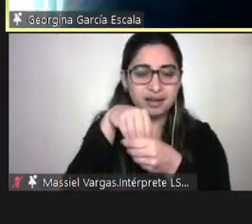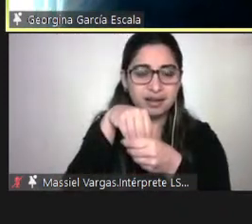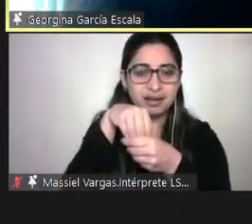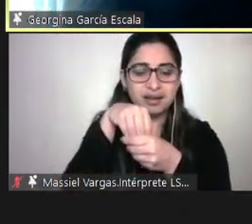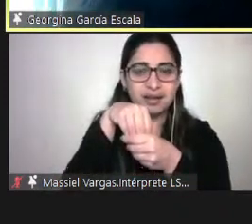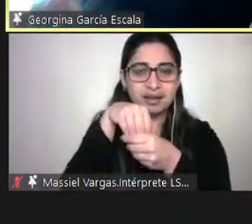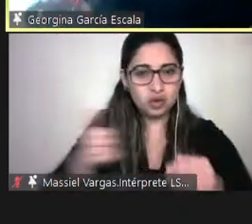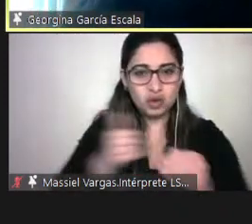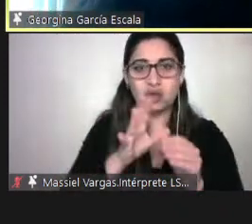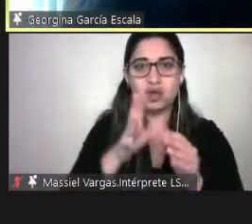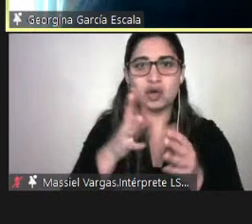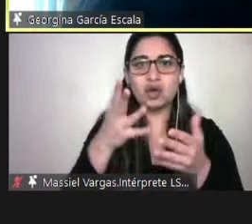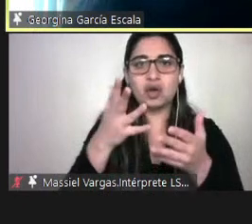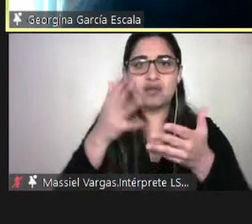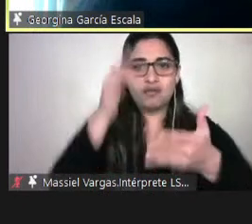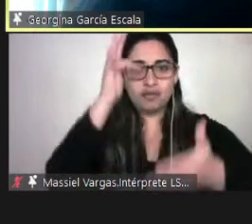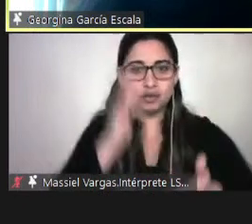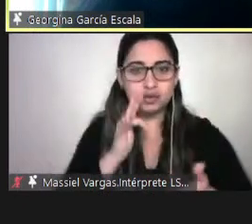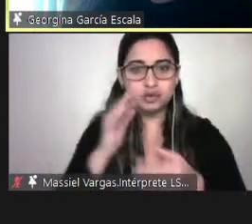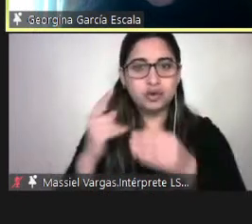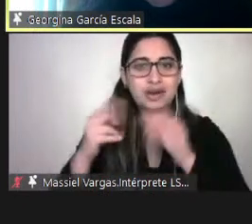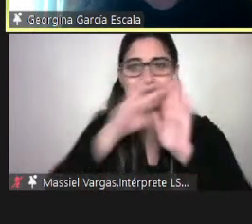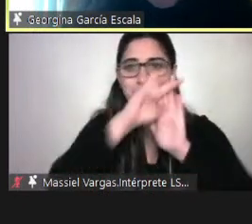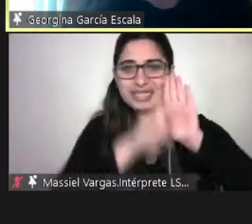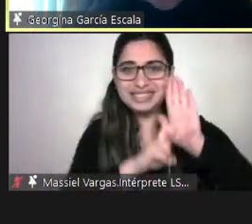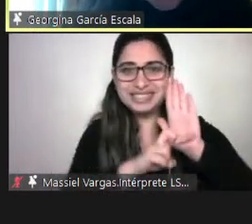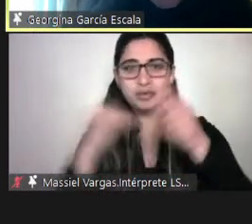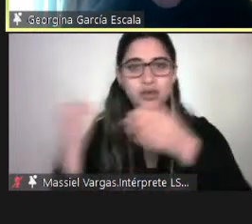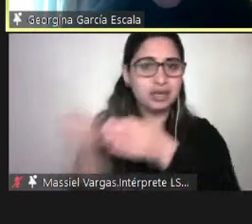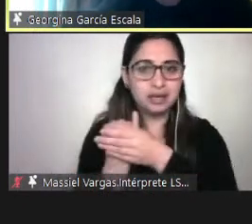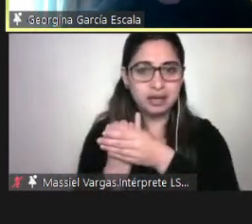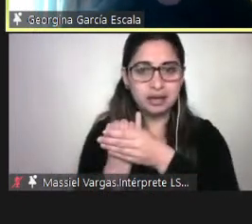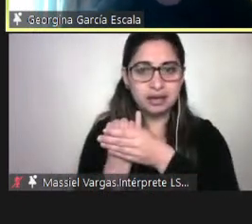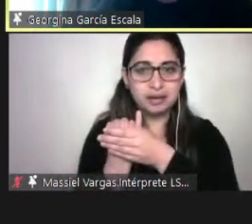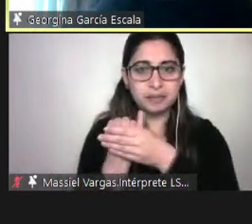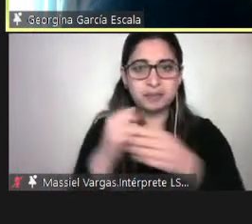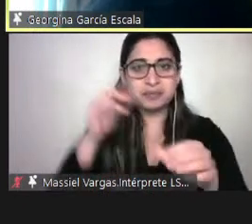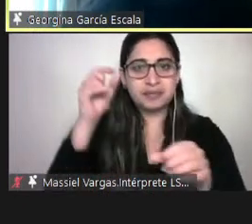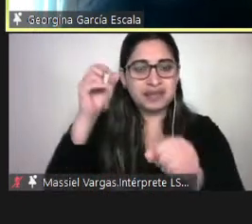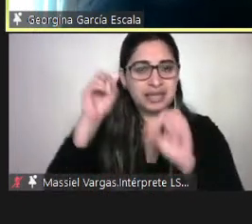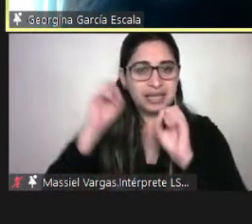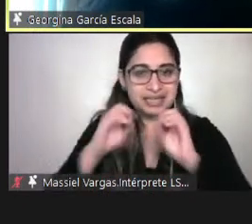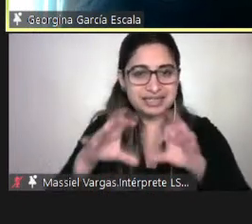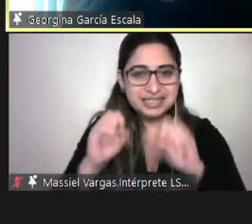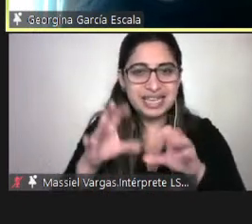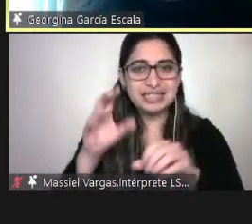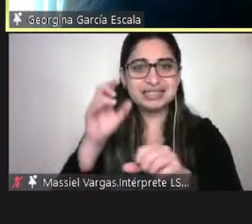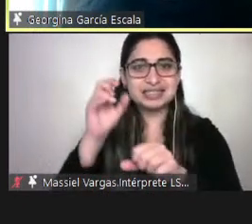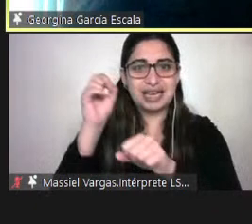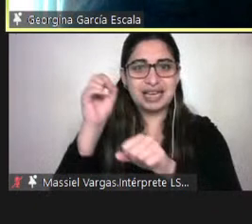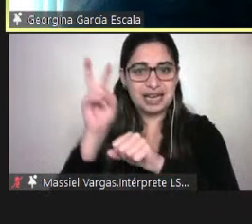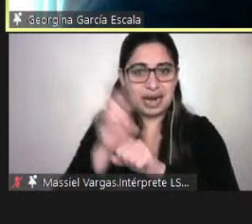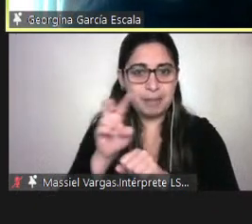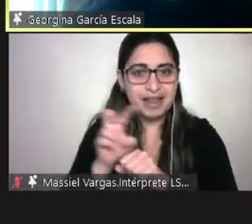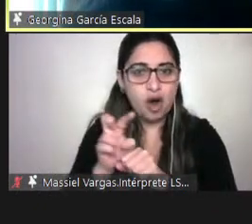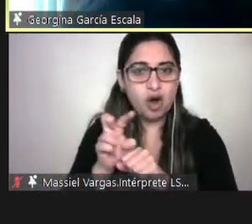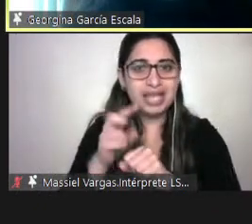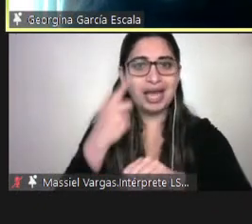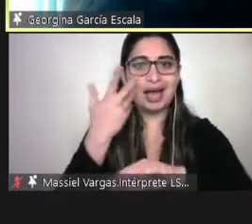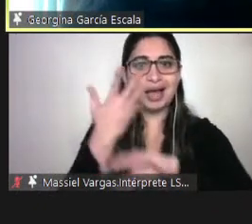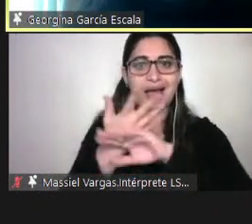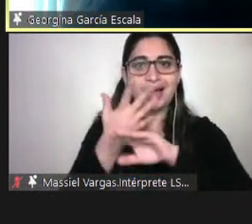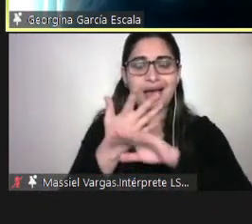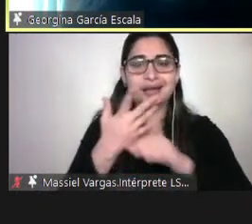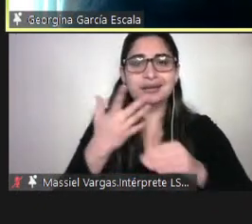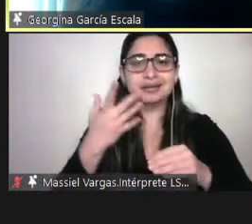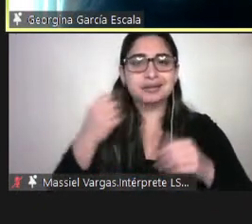la universidad el principio de inclusión. En docencia entonces, ¿qué significa? Que, por supuesto,